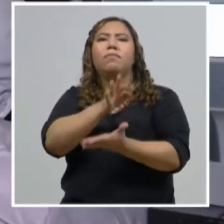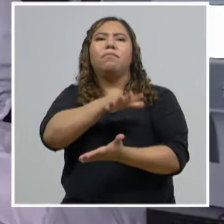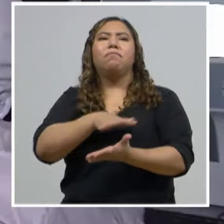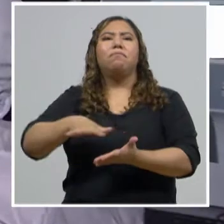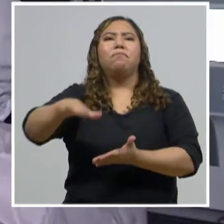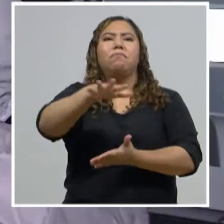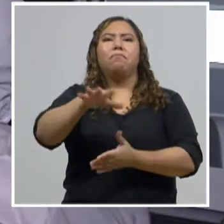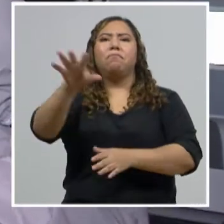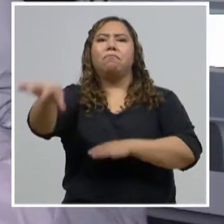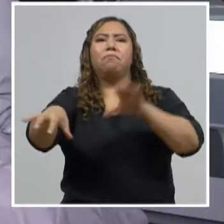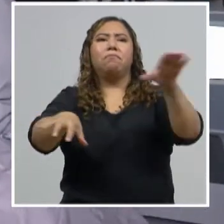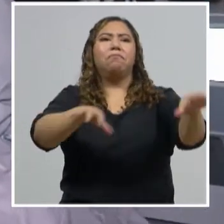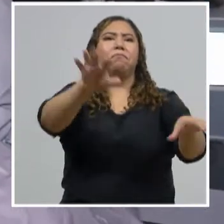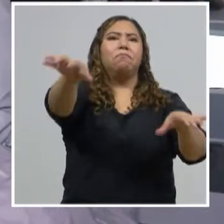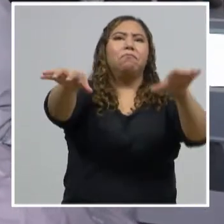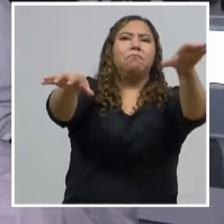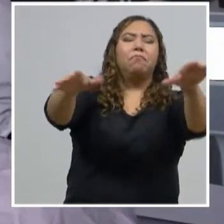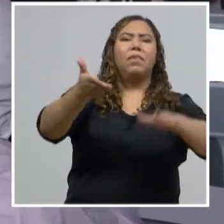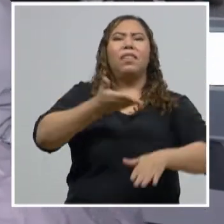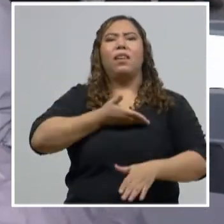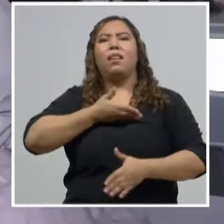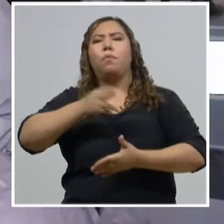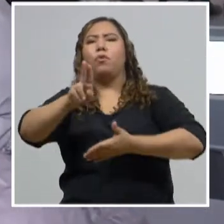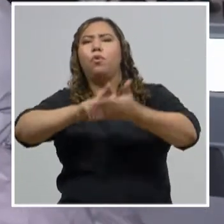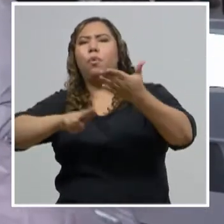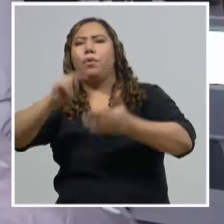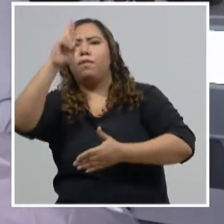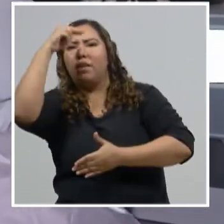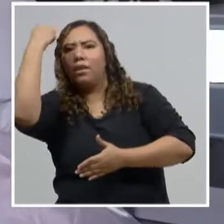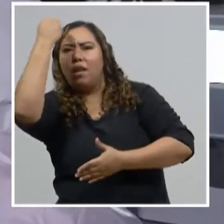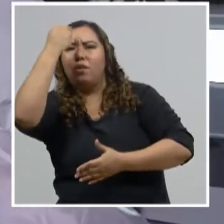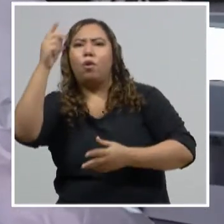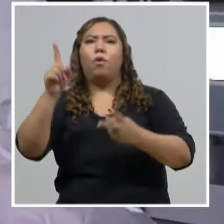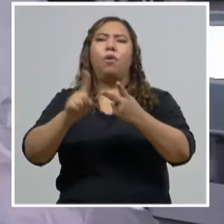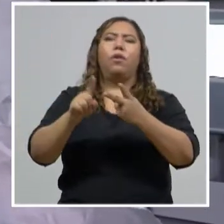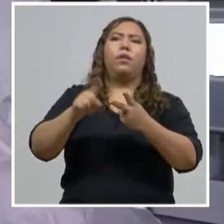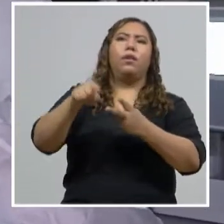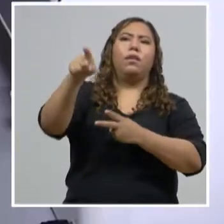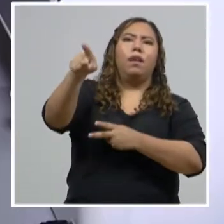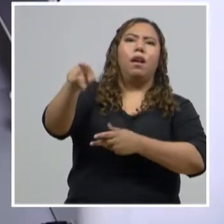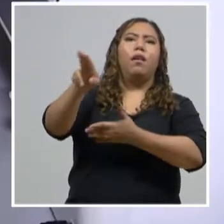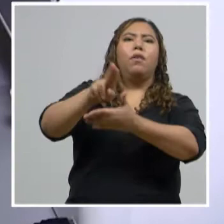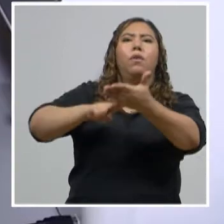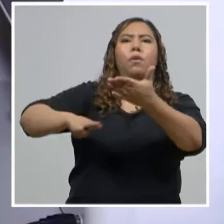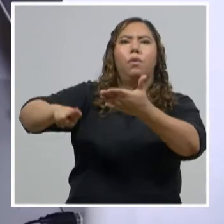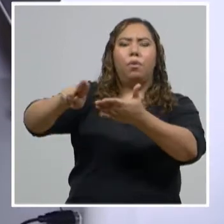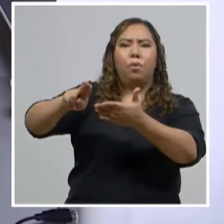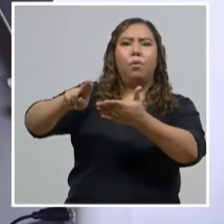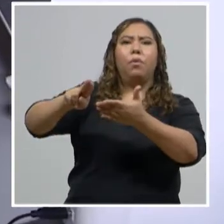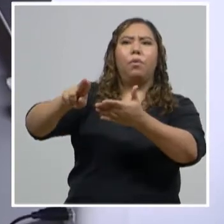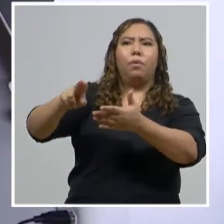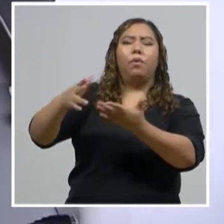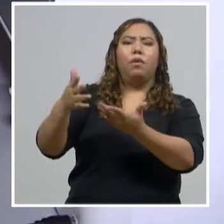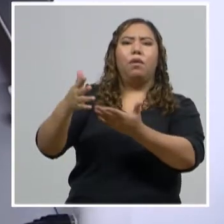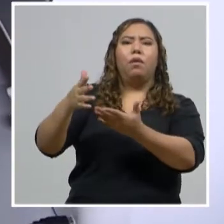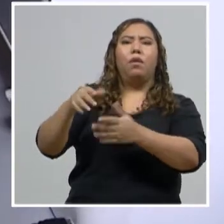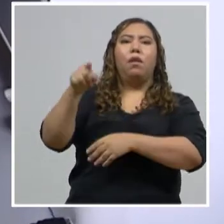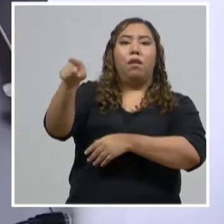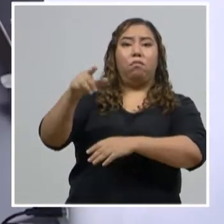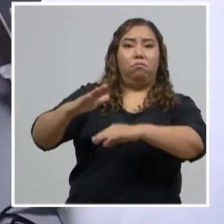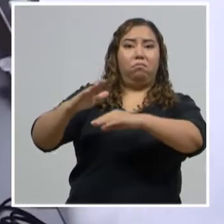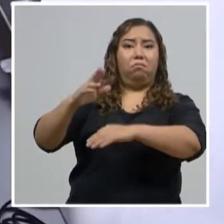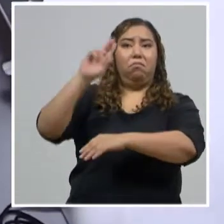ciudad, como Informa, Yangle, Universidad Católica, Centro Cívico, pasando el sábado, y aquí en este nuevo centro de CCI,